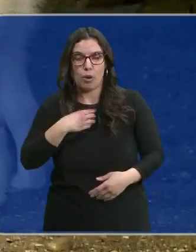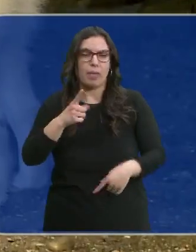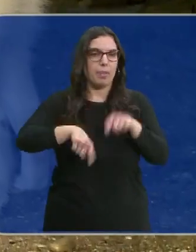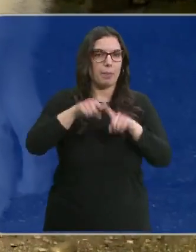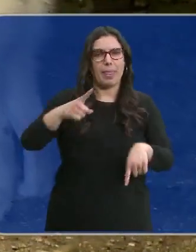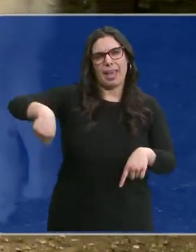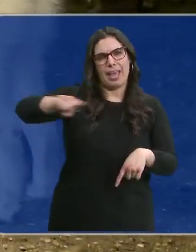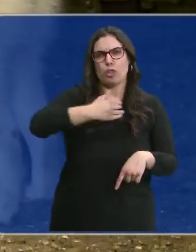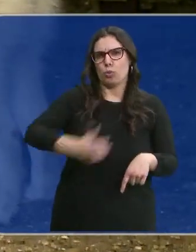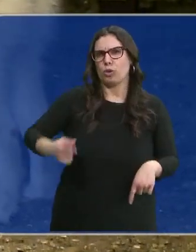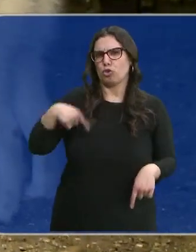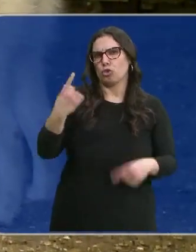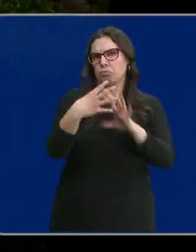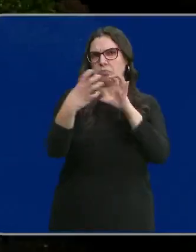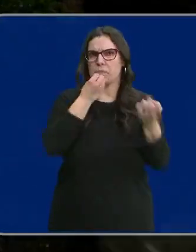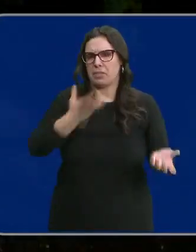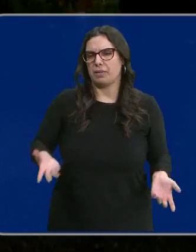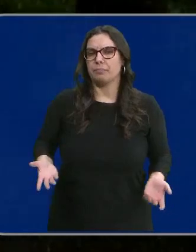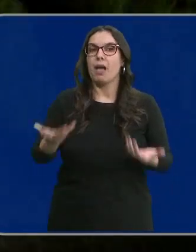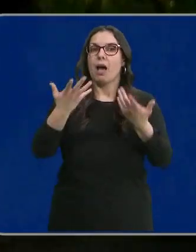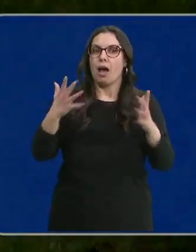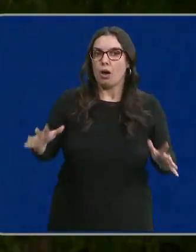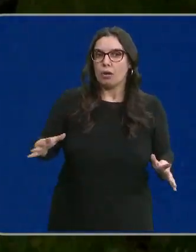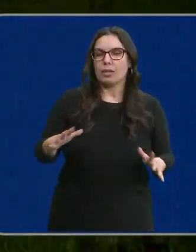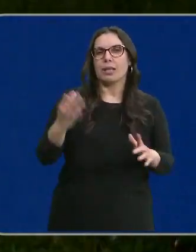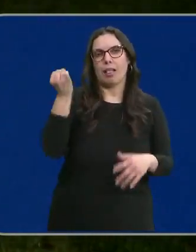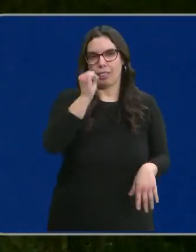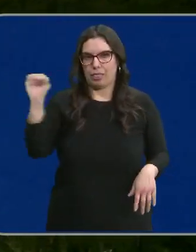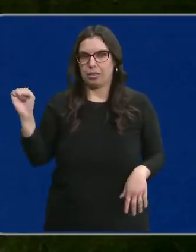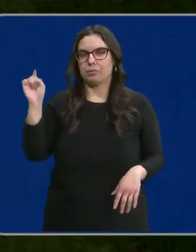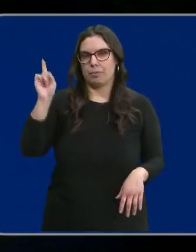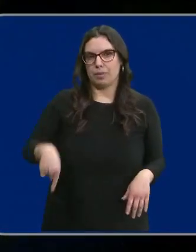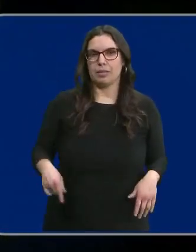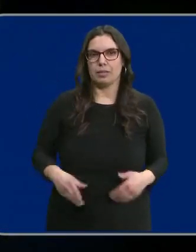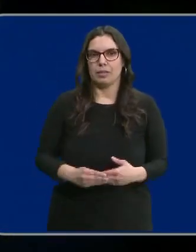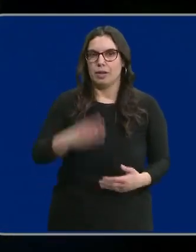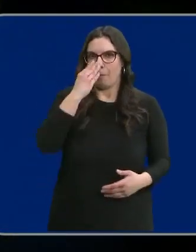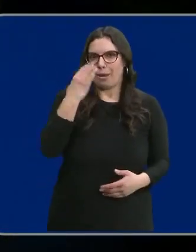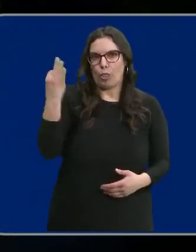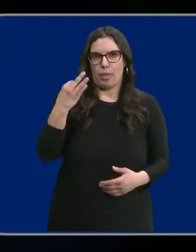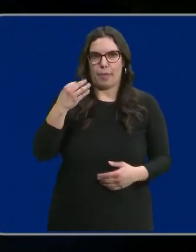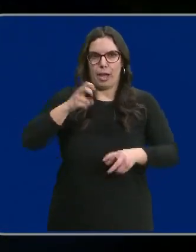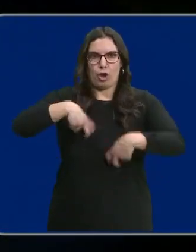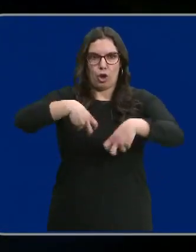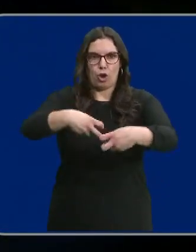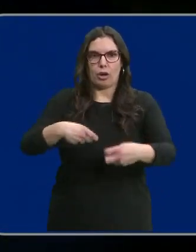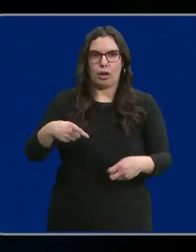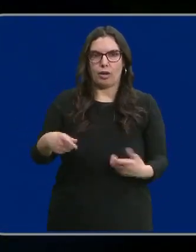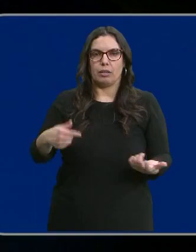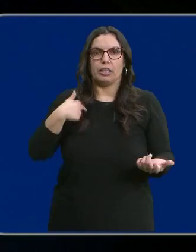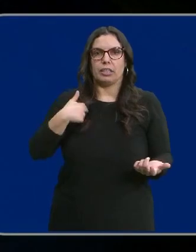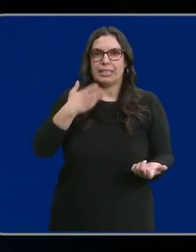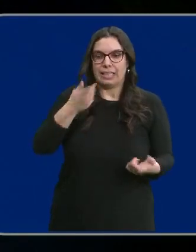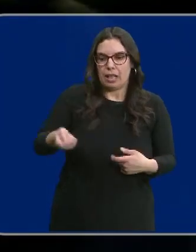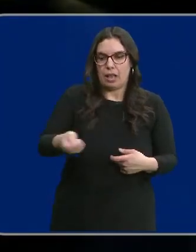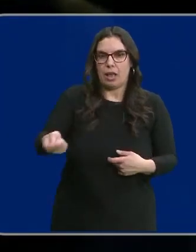entre los dueños nos entendemos bien. Aún así son muchos los que incumplen esta norma. El perro tiene que correr y corre más que yo. Entonces yo si